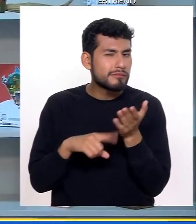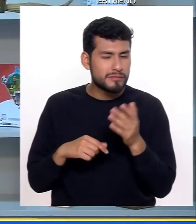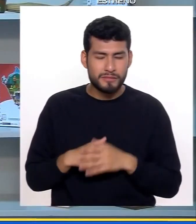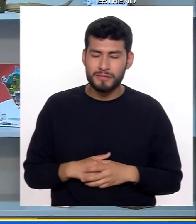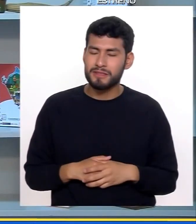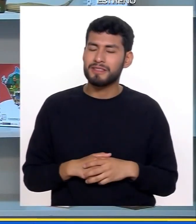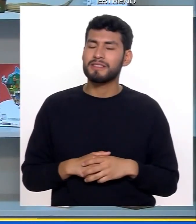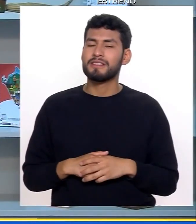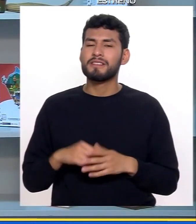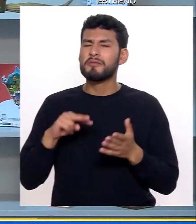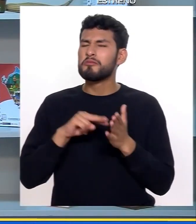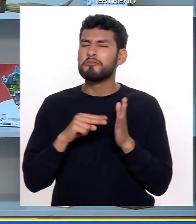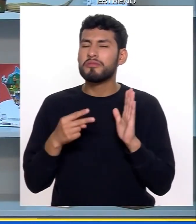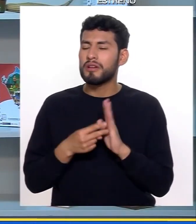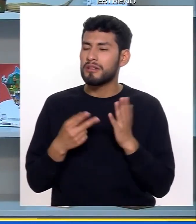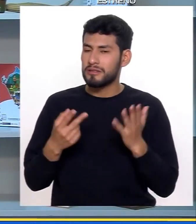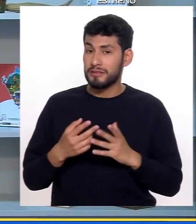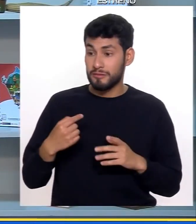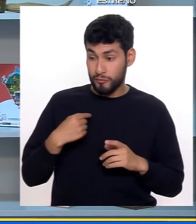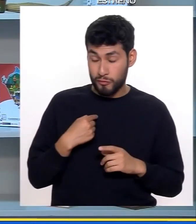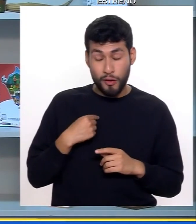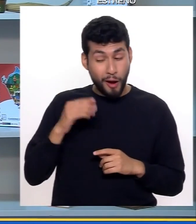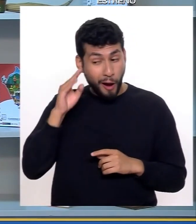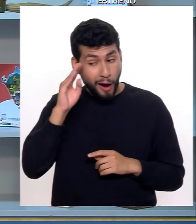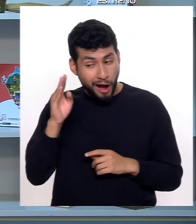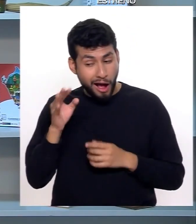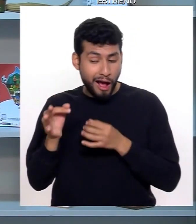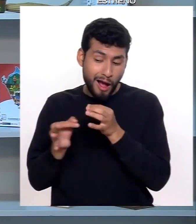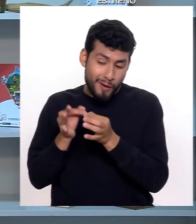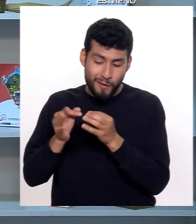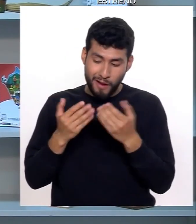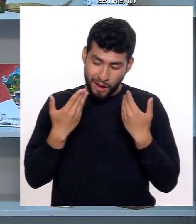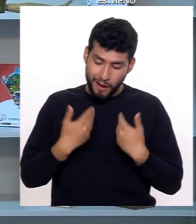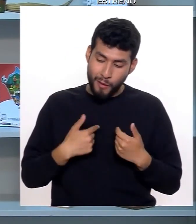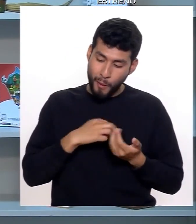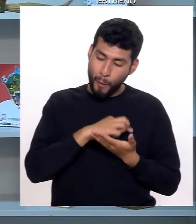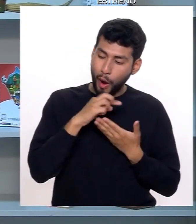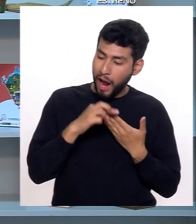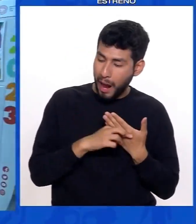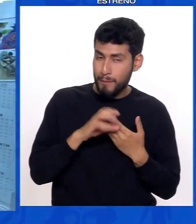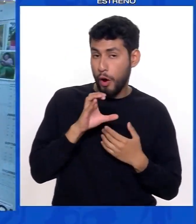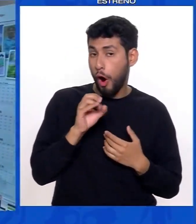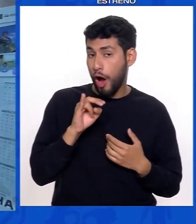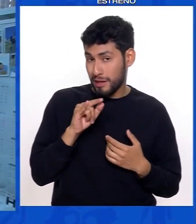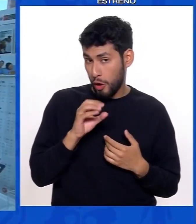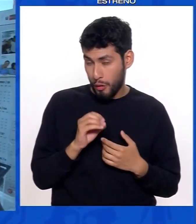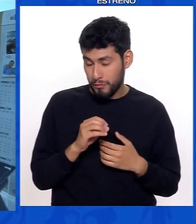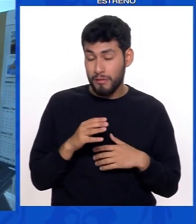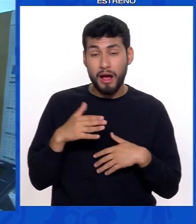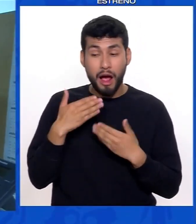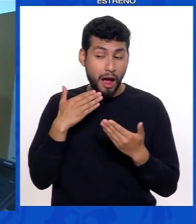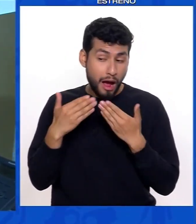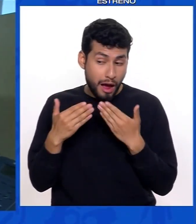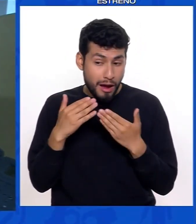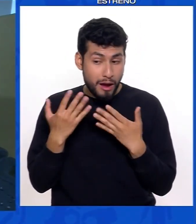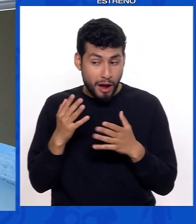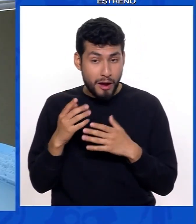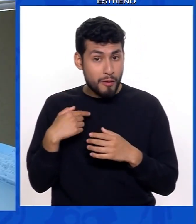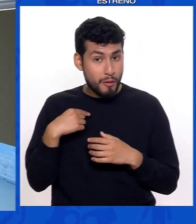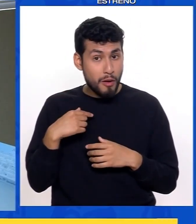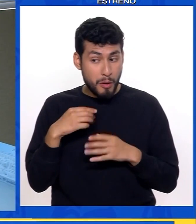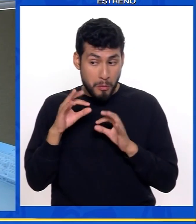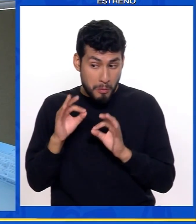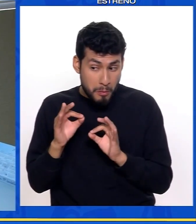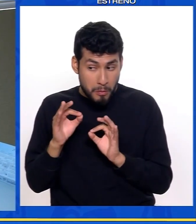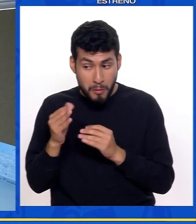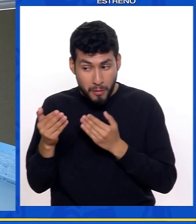inicial? Lo que nosotros hacemos es nos presentamos, que somos del programa Contigo. Luego de hacer este contacto, nosotros